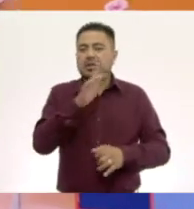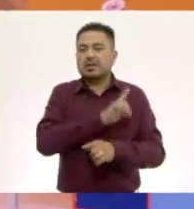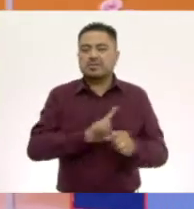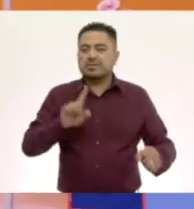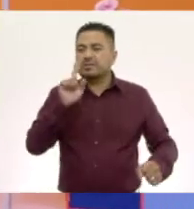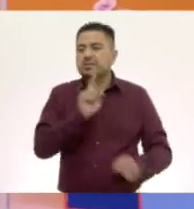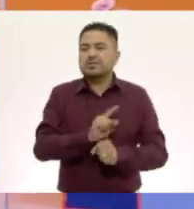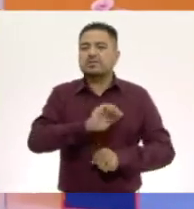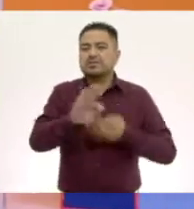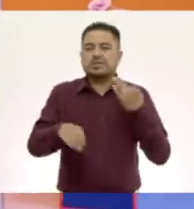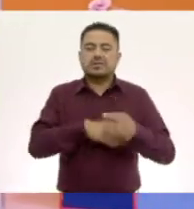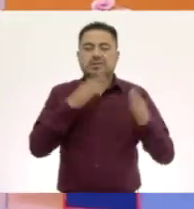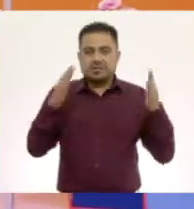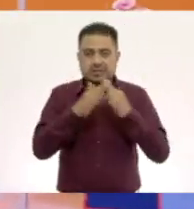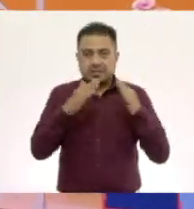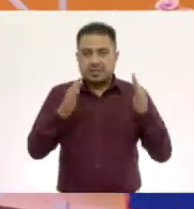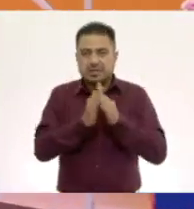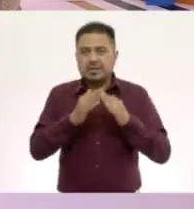Permítame un momento.